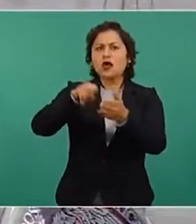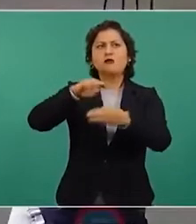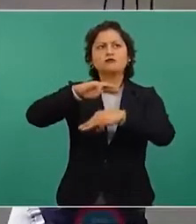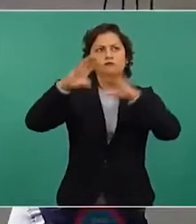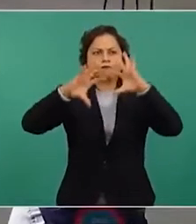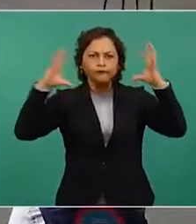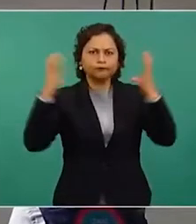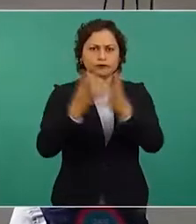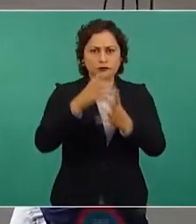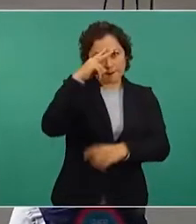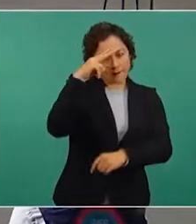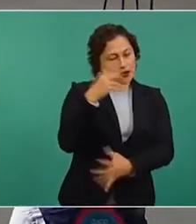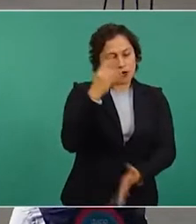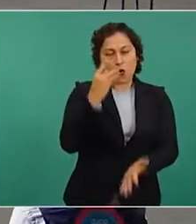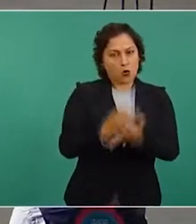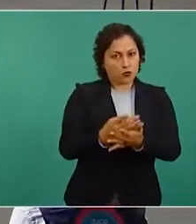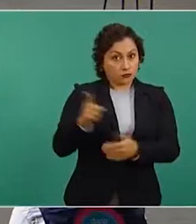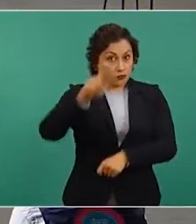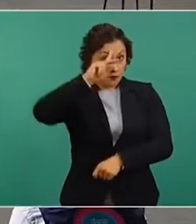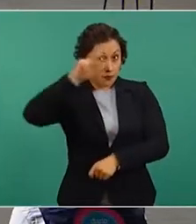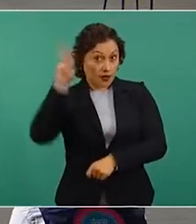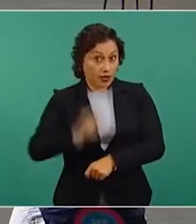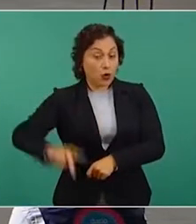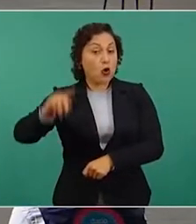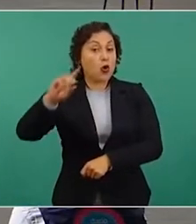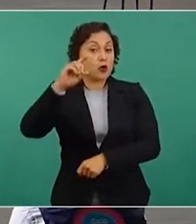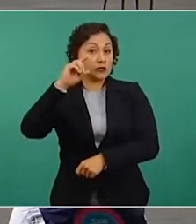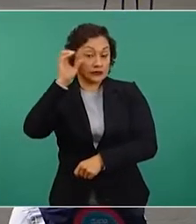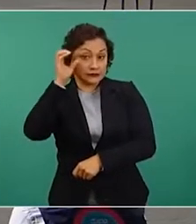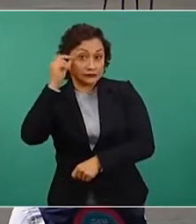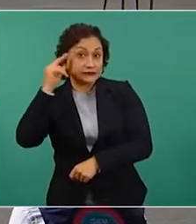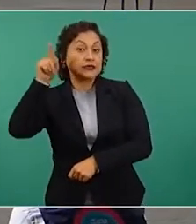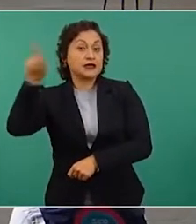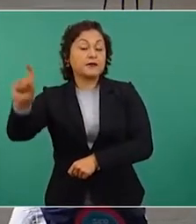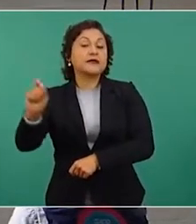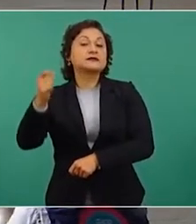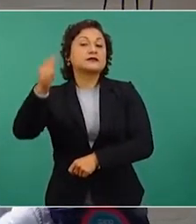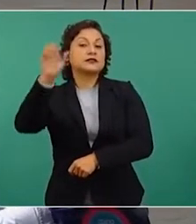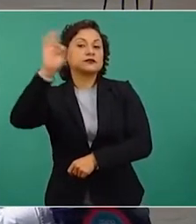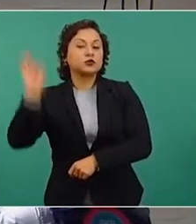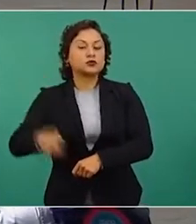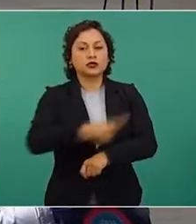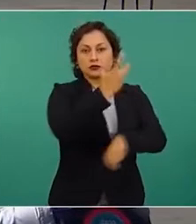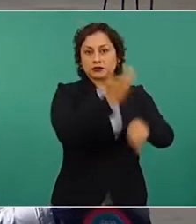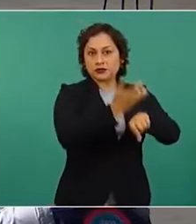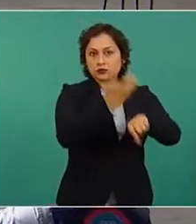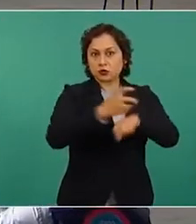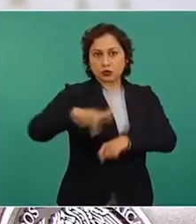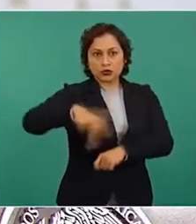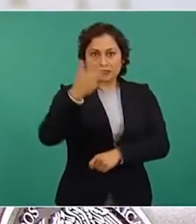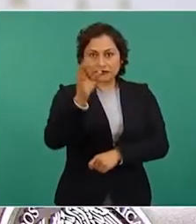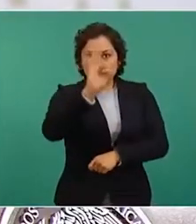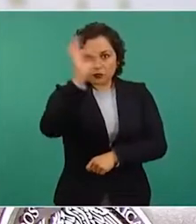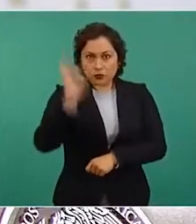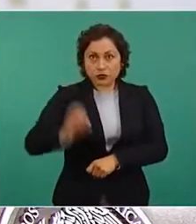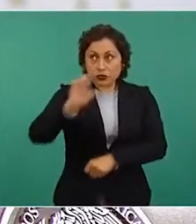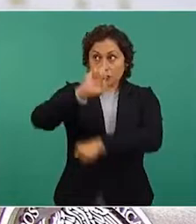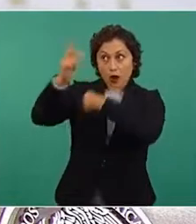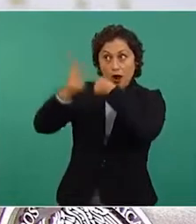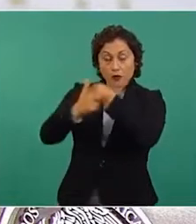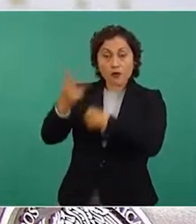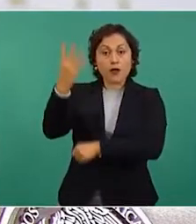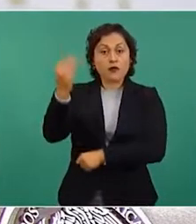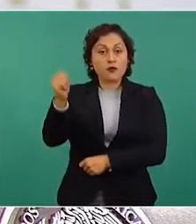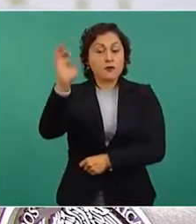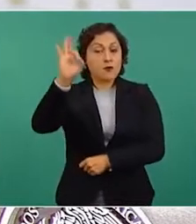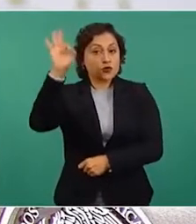muy por atrás de China, que tiene el 26 por ciento, Estados Unidos con el 13 por ciento, Europa con el 9